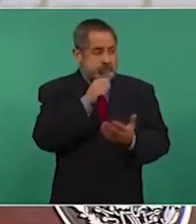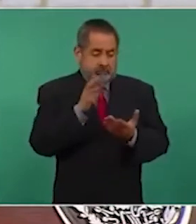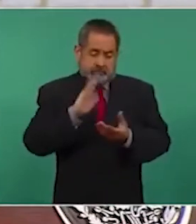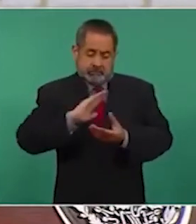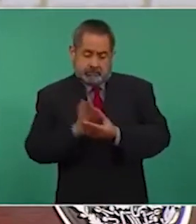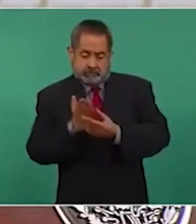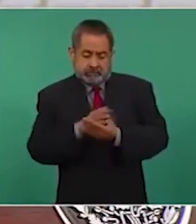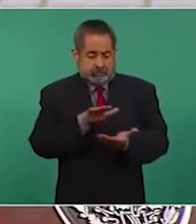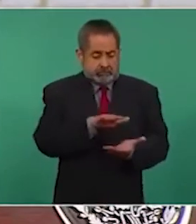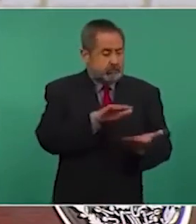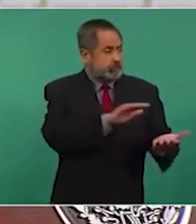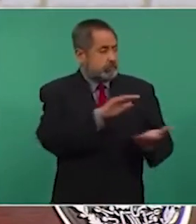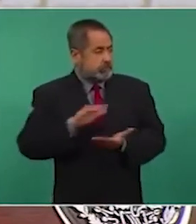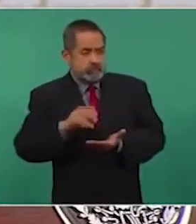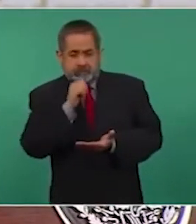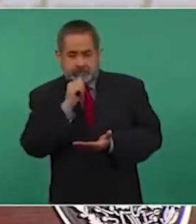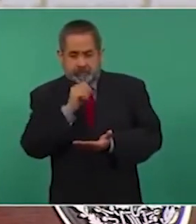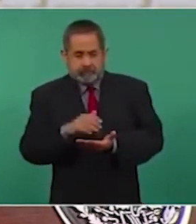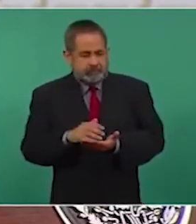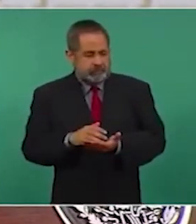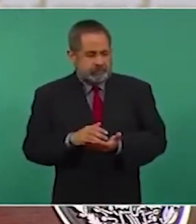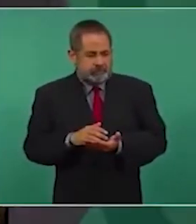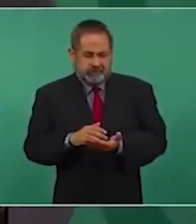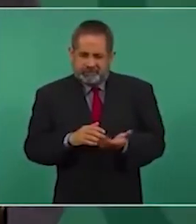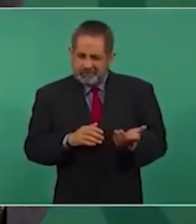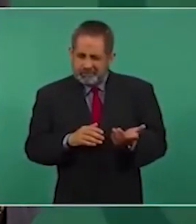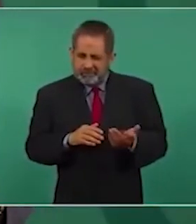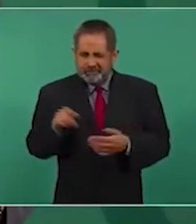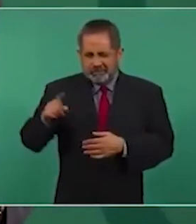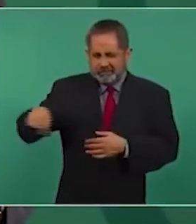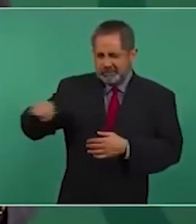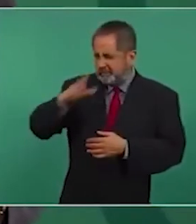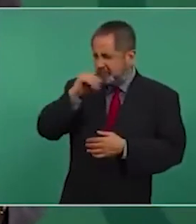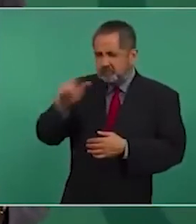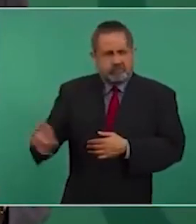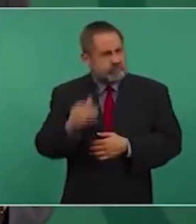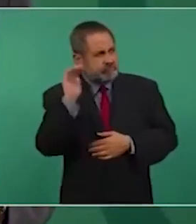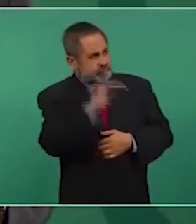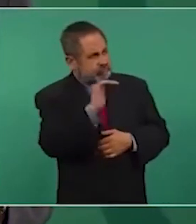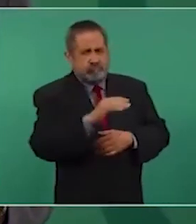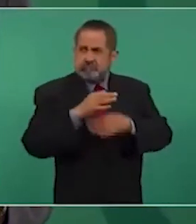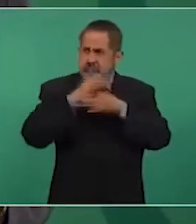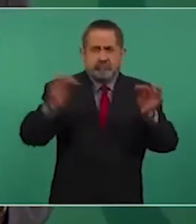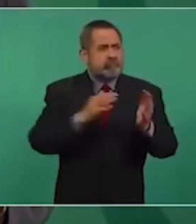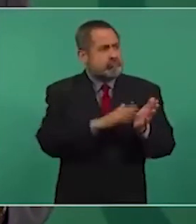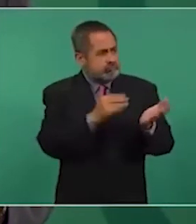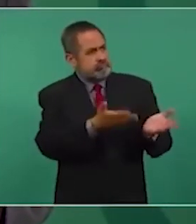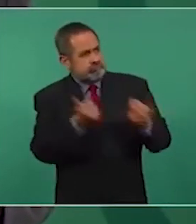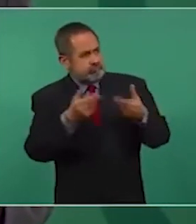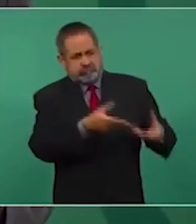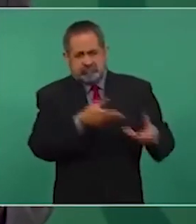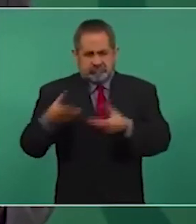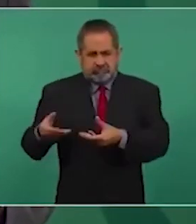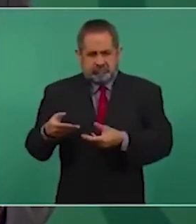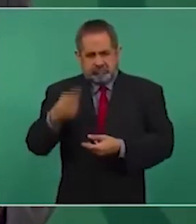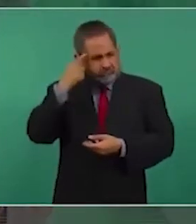que no pueden ellos hacer una denuncia pública contra